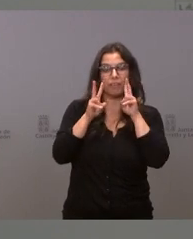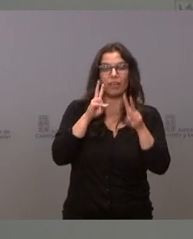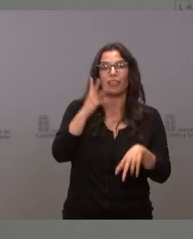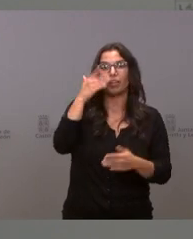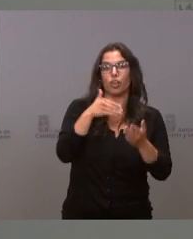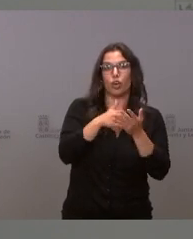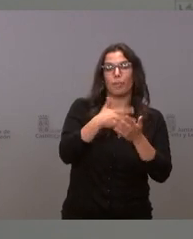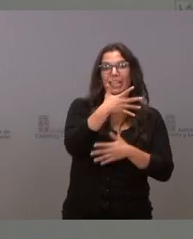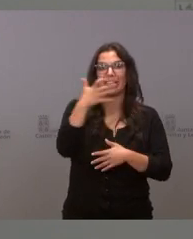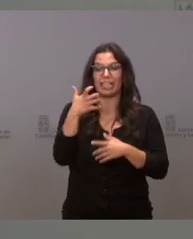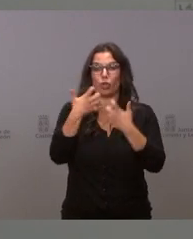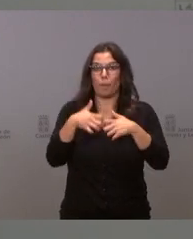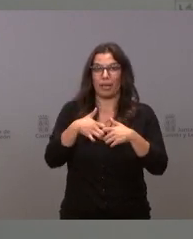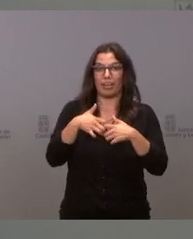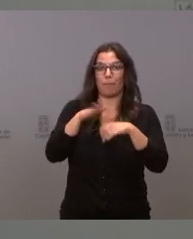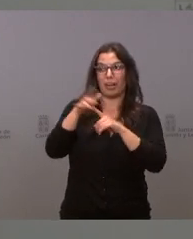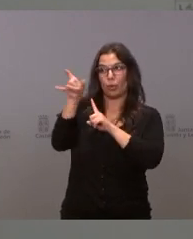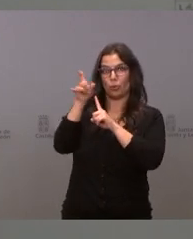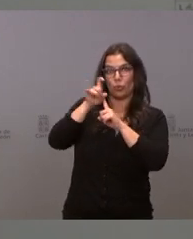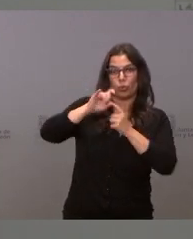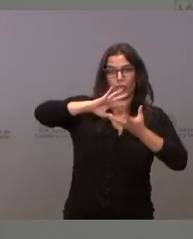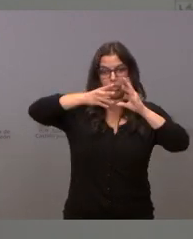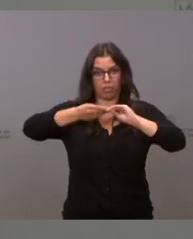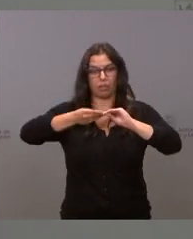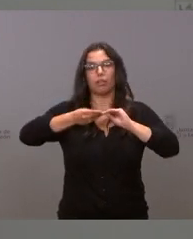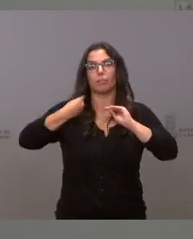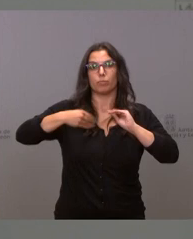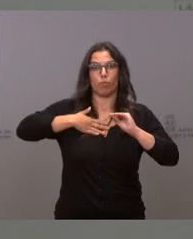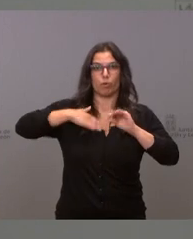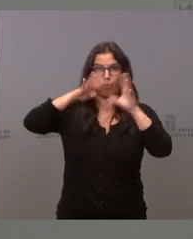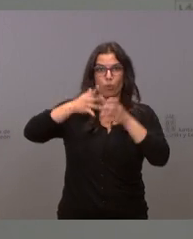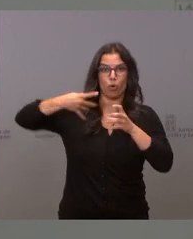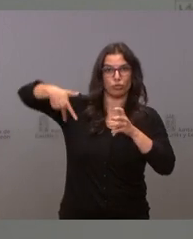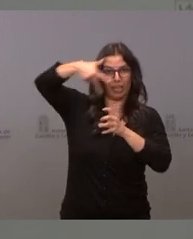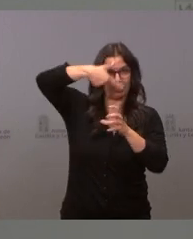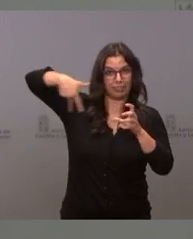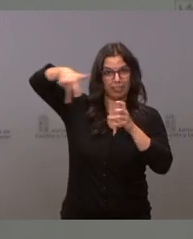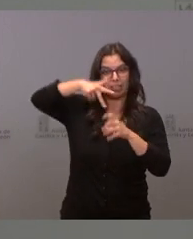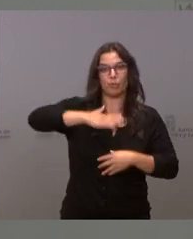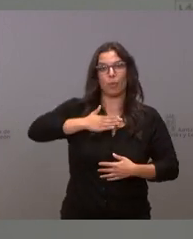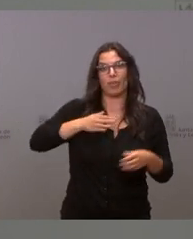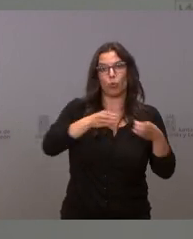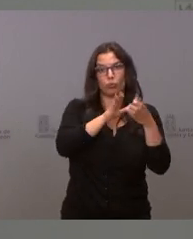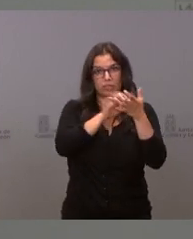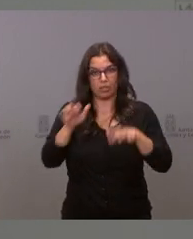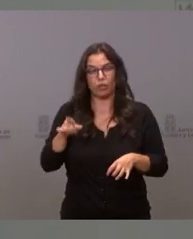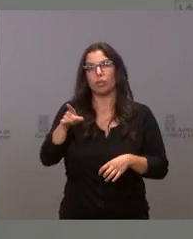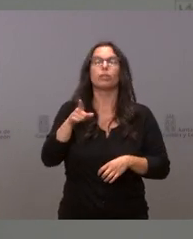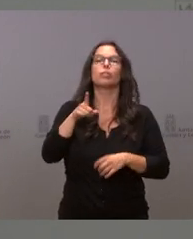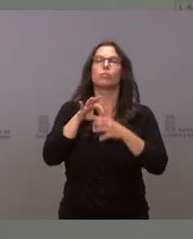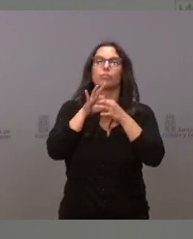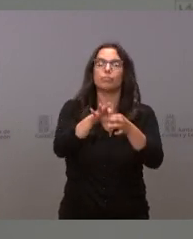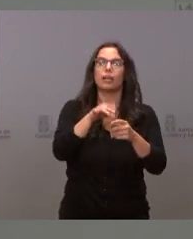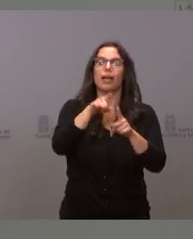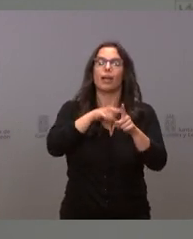decodificadores de recepción de señal por satélite propiedad de la Junta de Castilla y León y que están asignados en régimen de cesión de